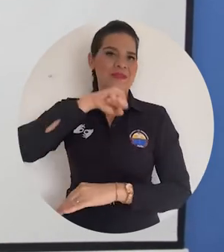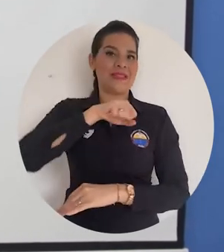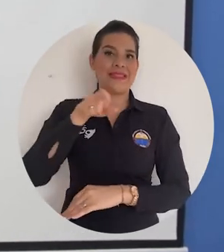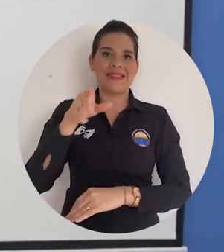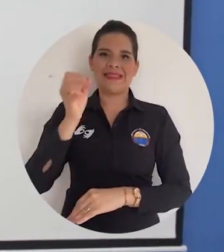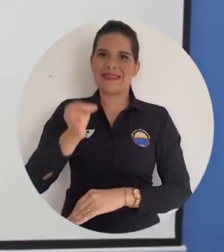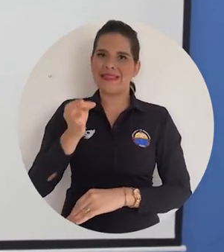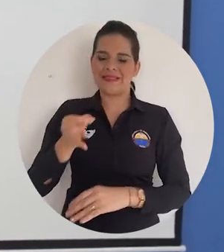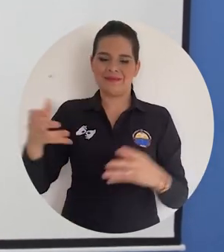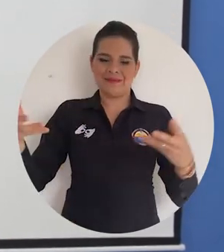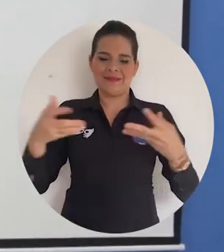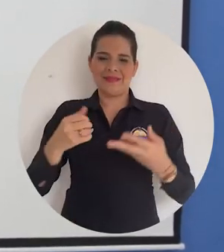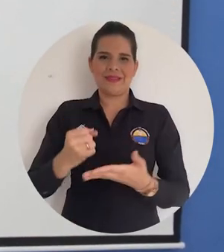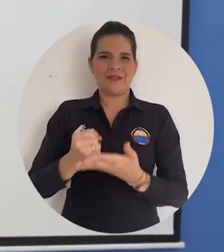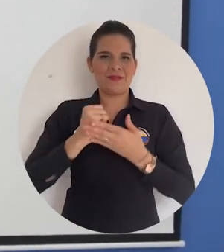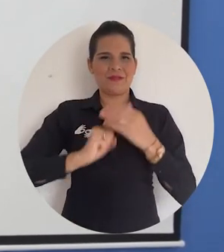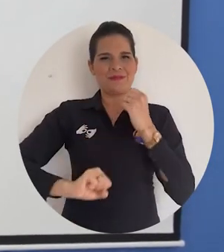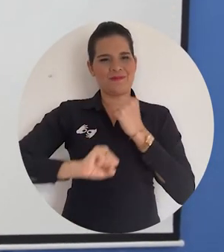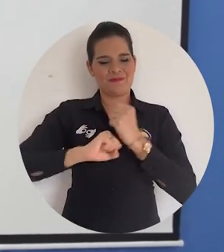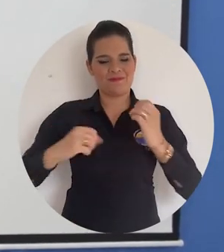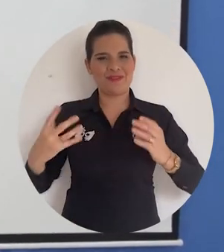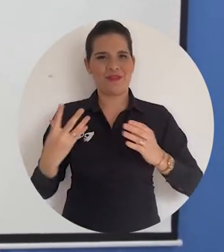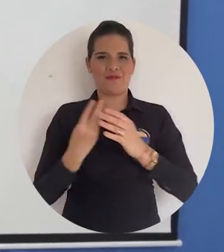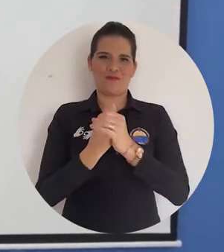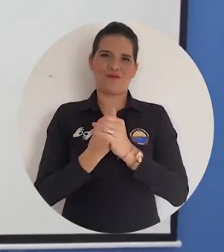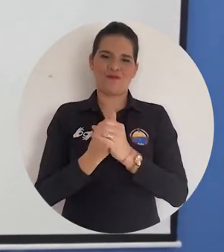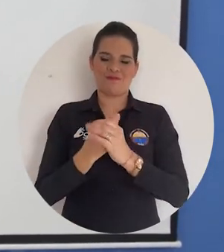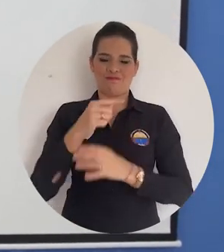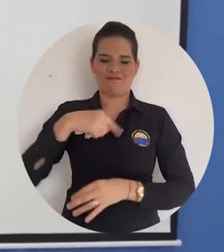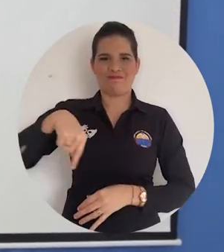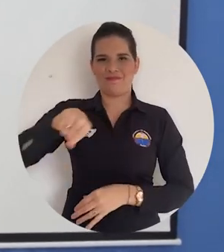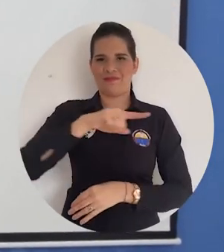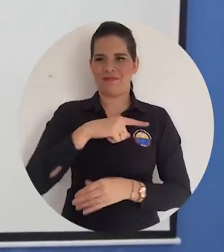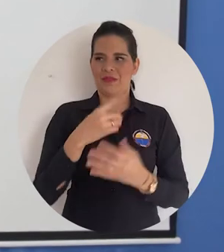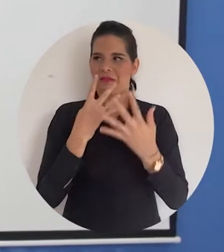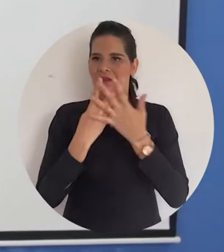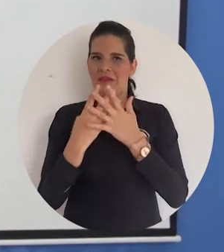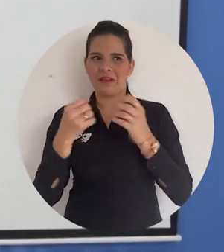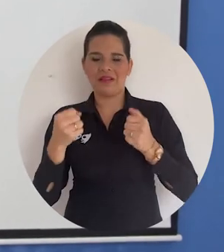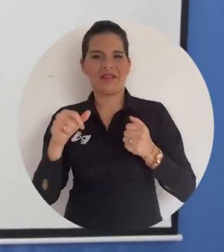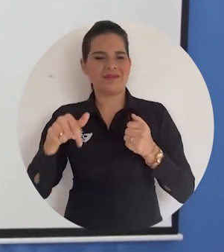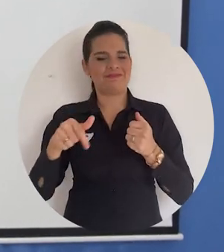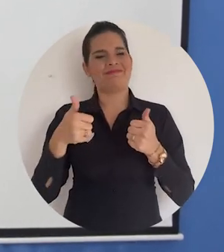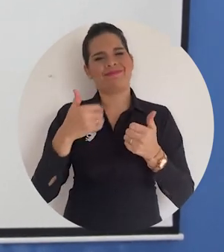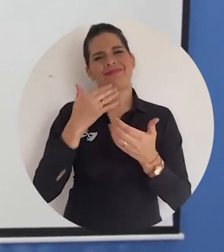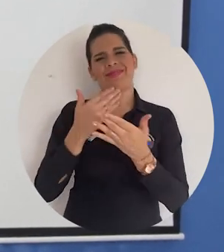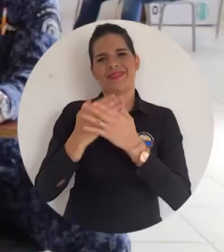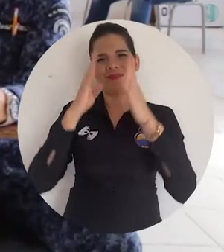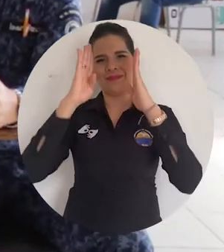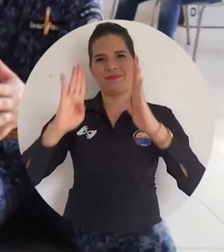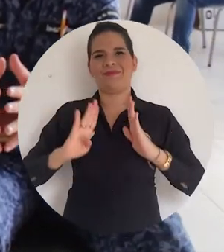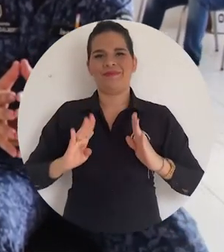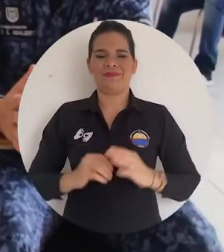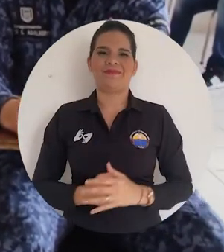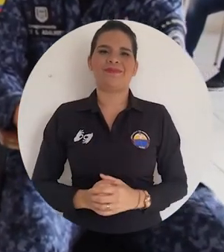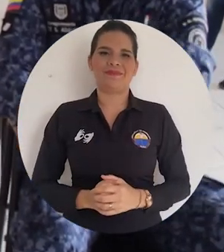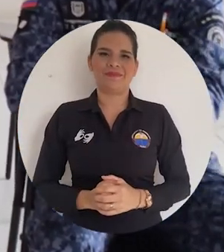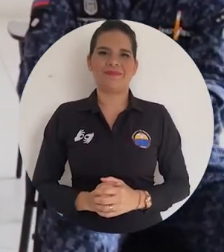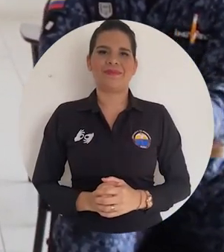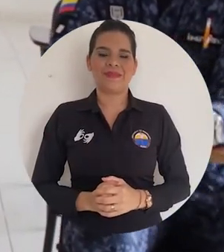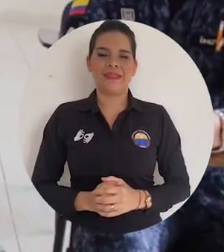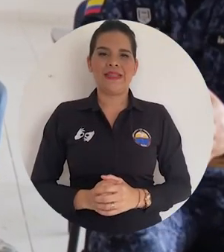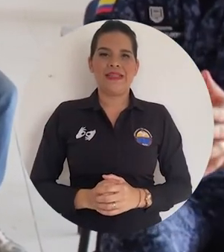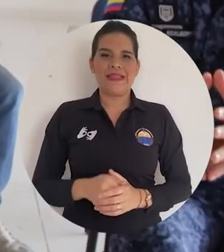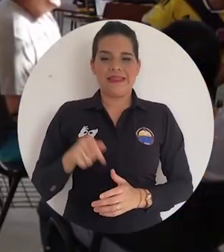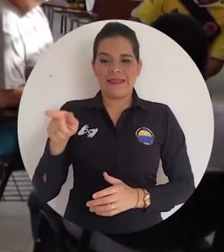siempre se manifiesta en la inclusión de nosotros los presos de la cárcel Rodrigo de Bastida. Muchas gracias, doctor. En esta